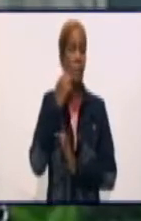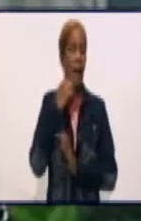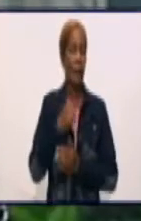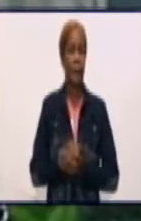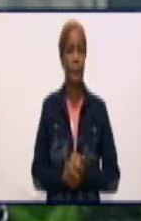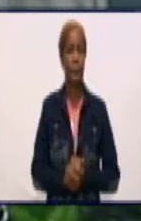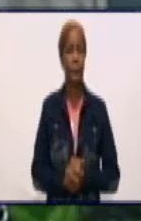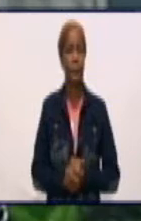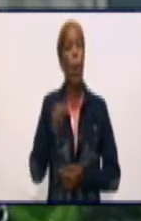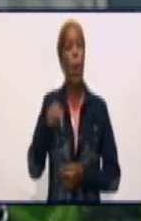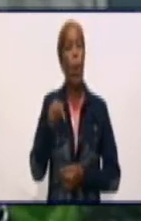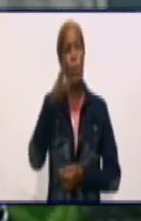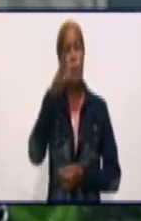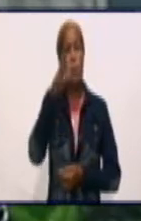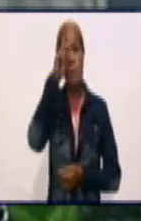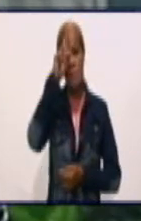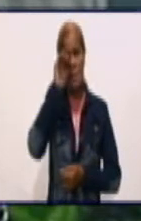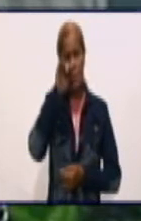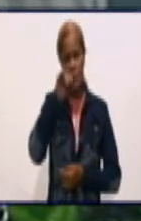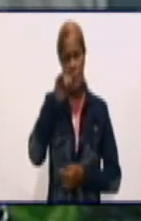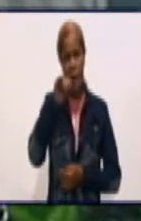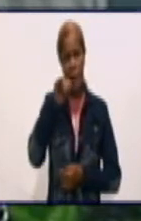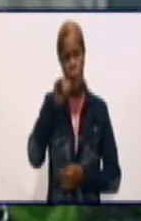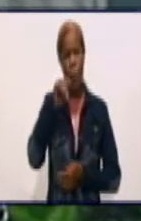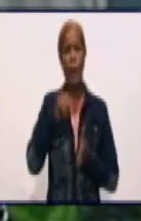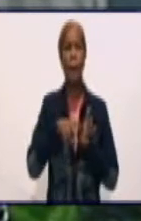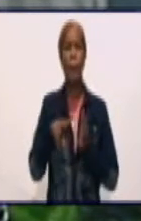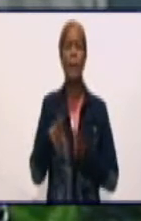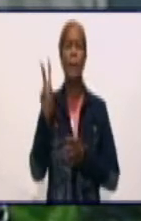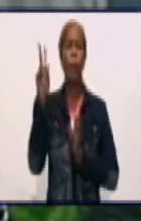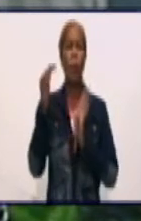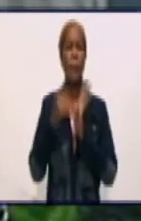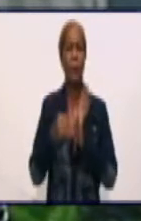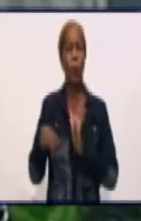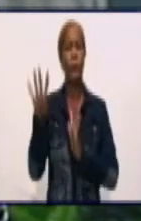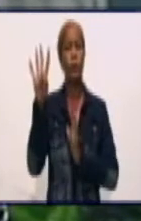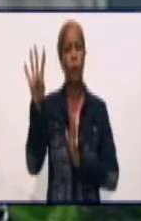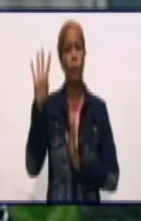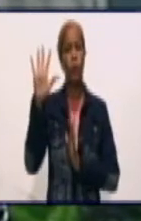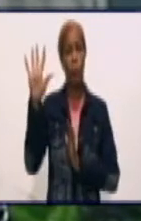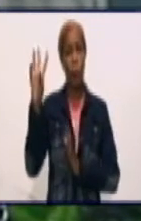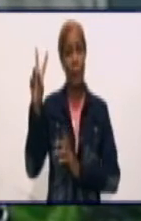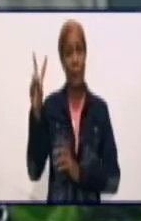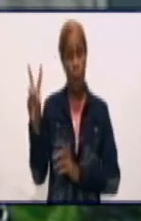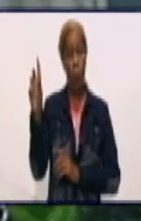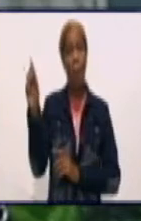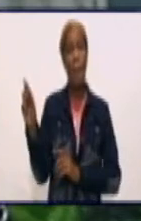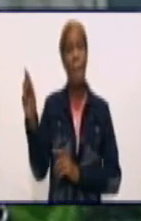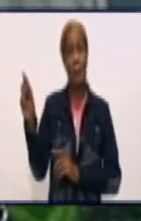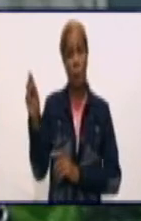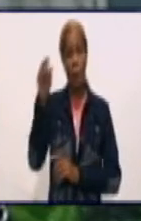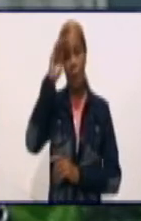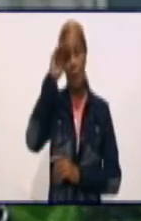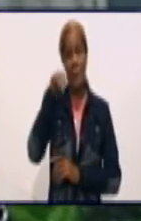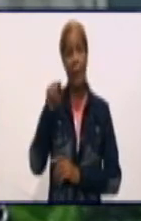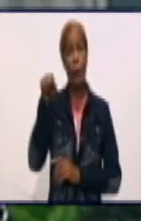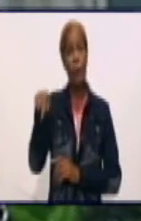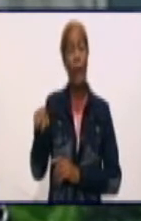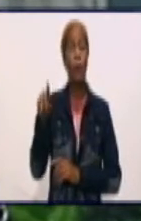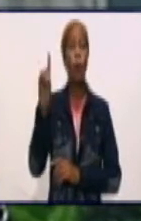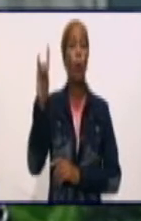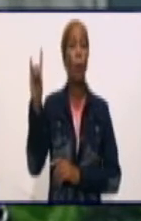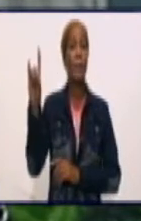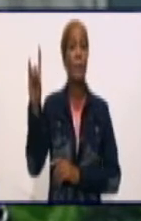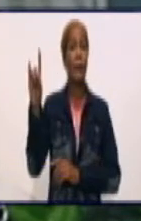Hoy permanecen ingresados en la provincia 2.452 pacientes, de ellos 924